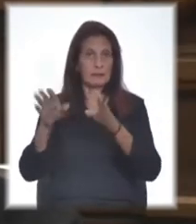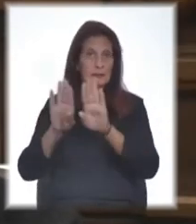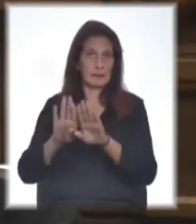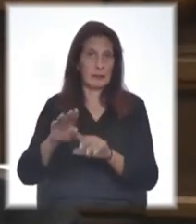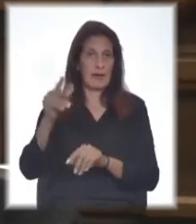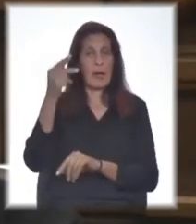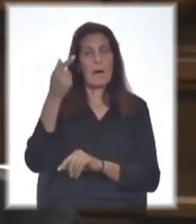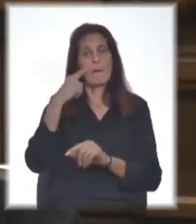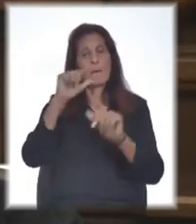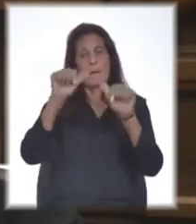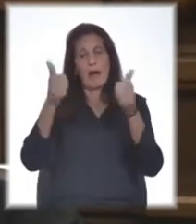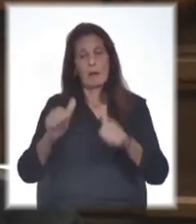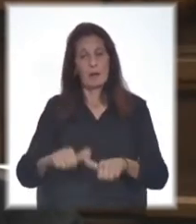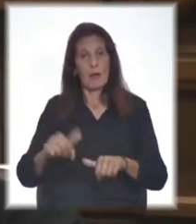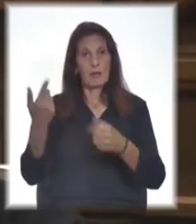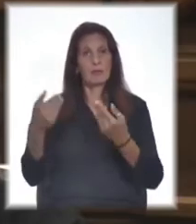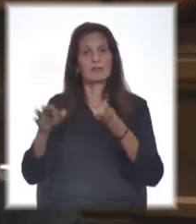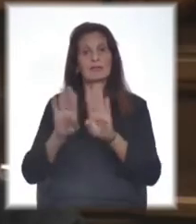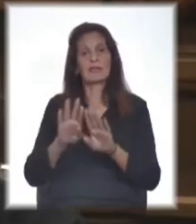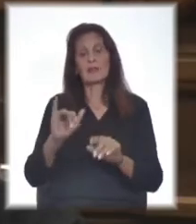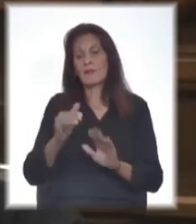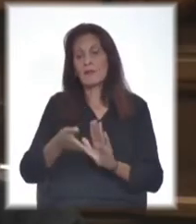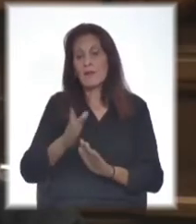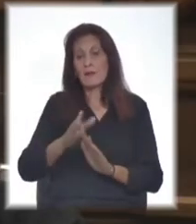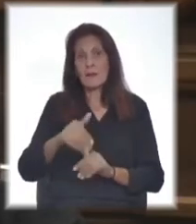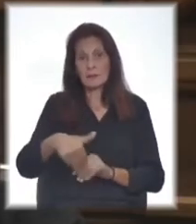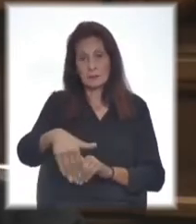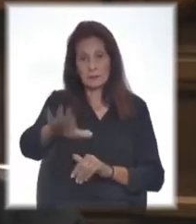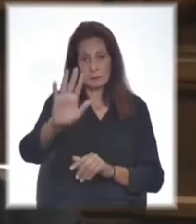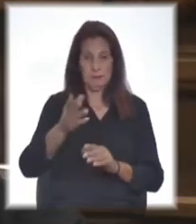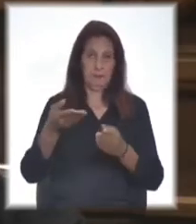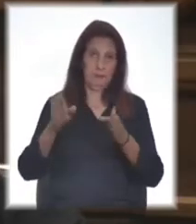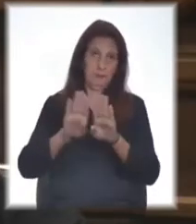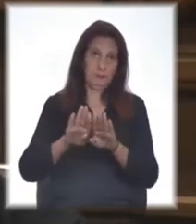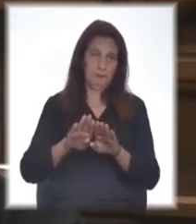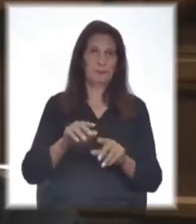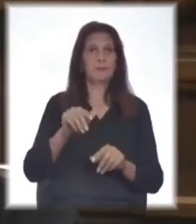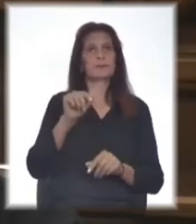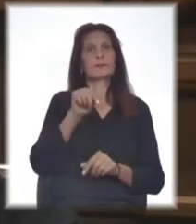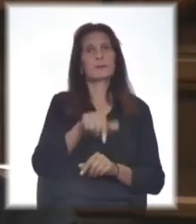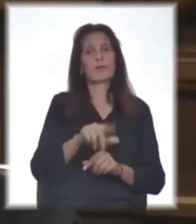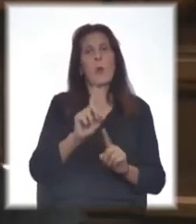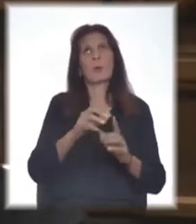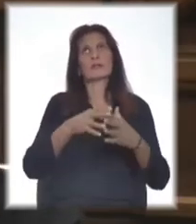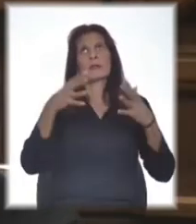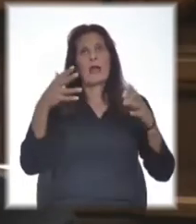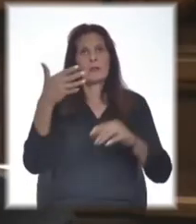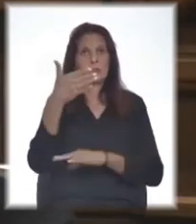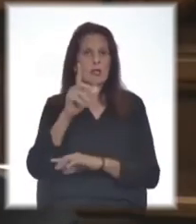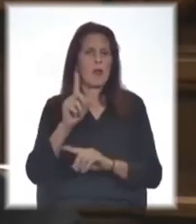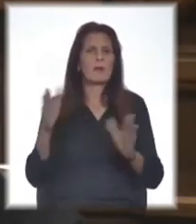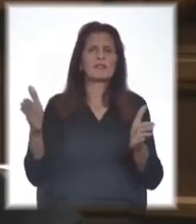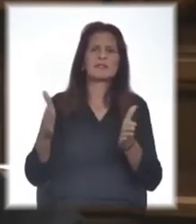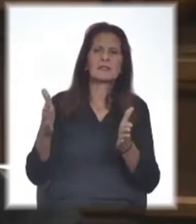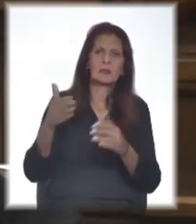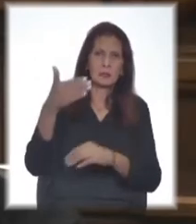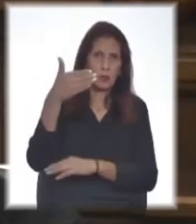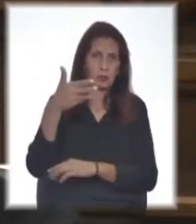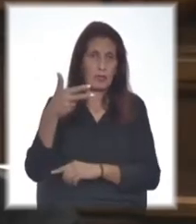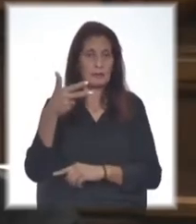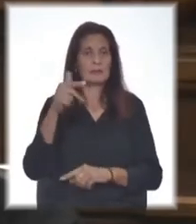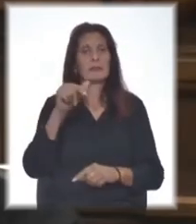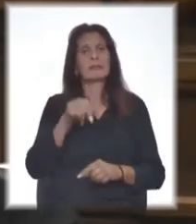que es donde más conozco, están cerrando y a punto de cerrar hoteles emblemáticos. Y no son los grandes hoteles, son los más chicos. También